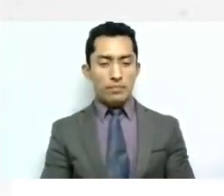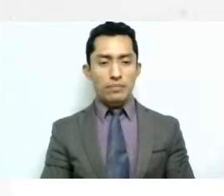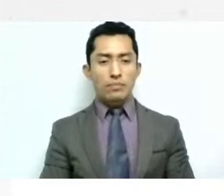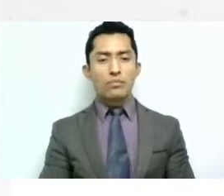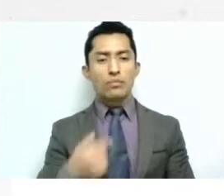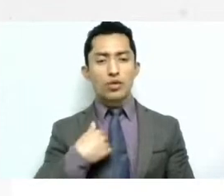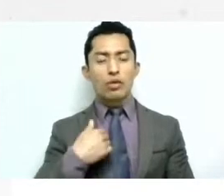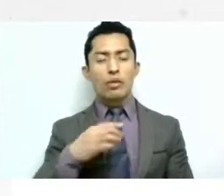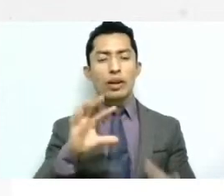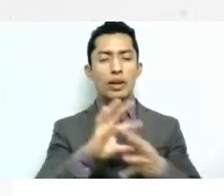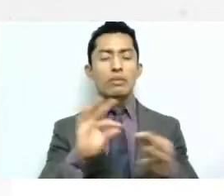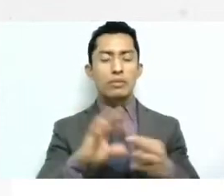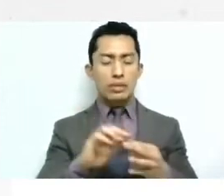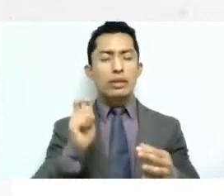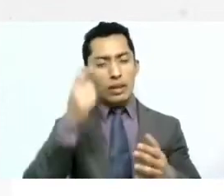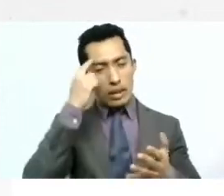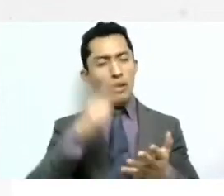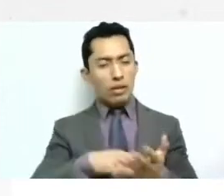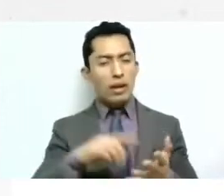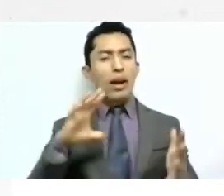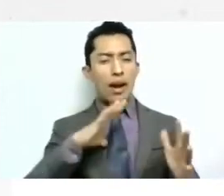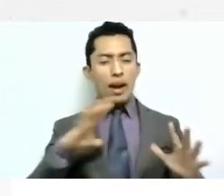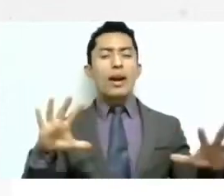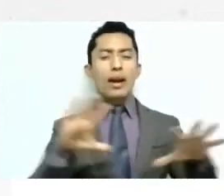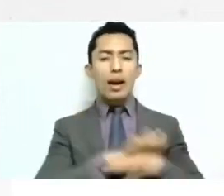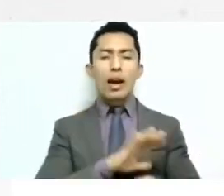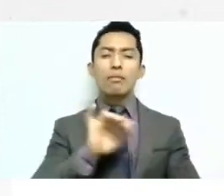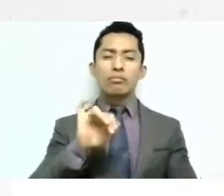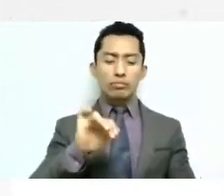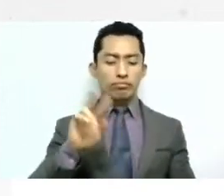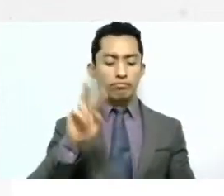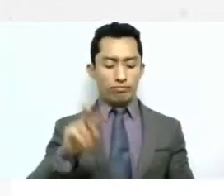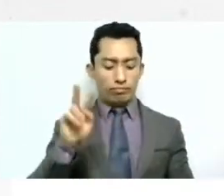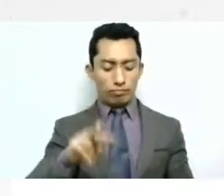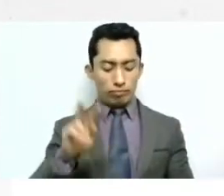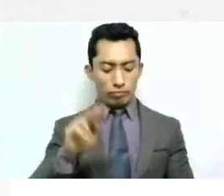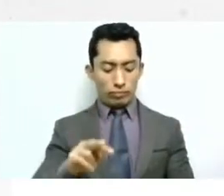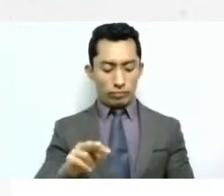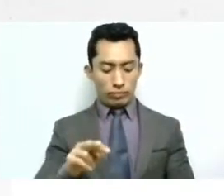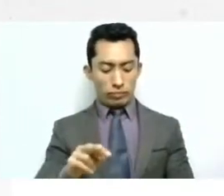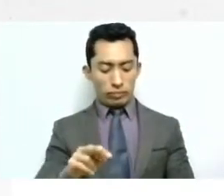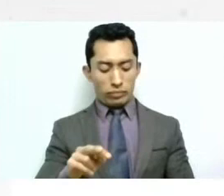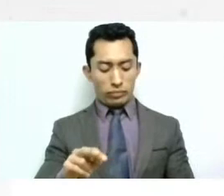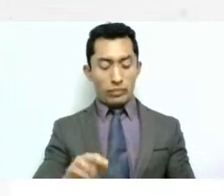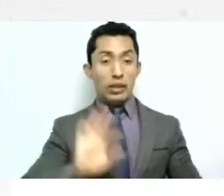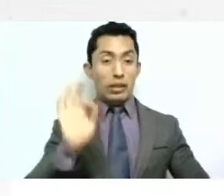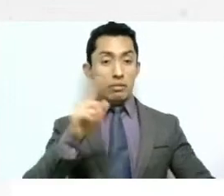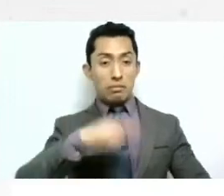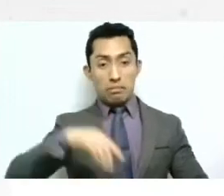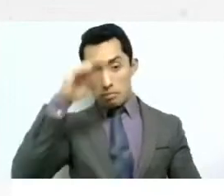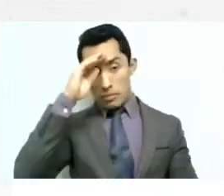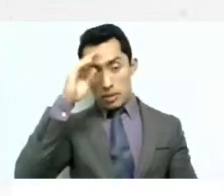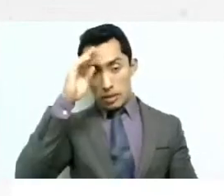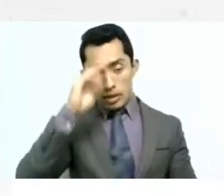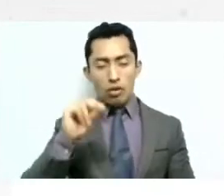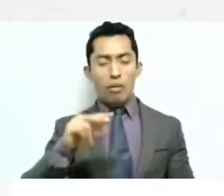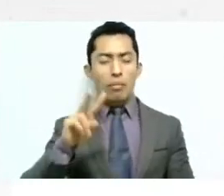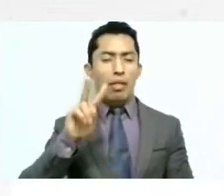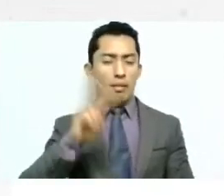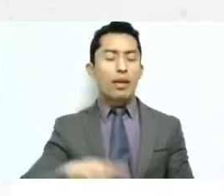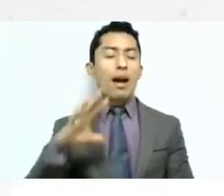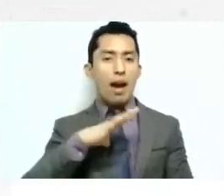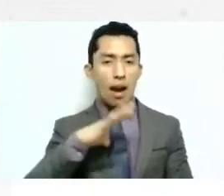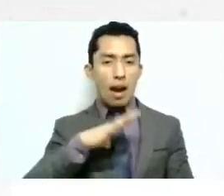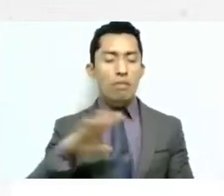evolución grande aunque parezca que no pero si ha habido una gran